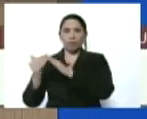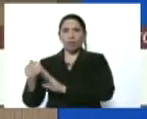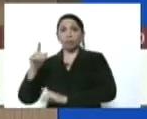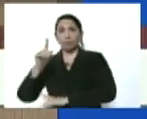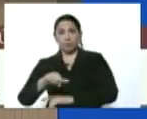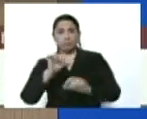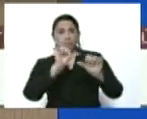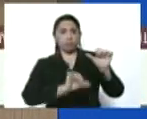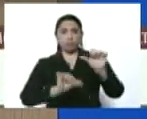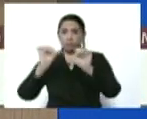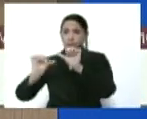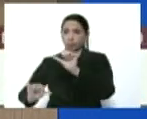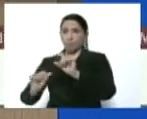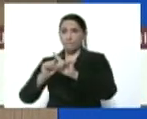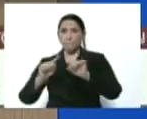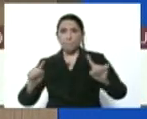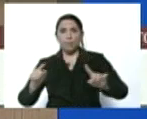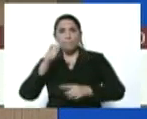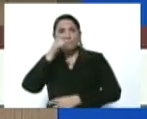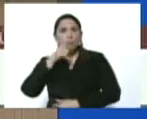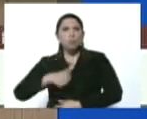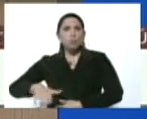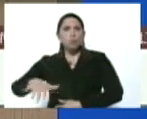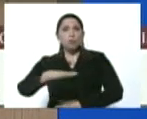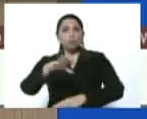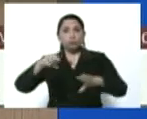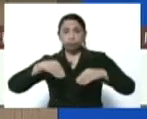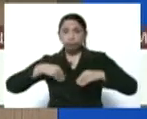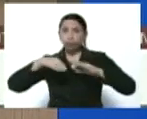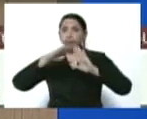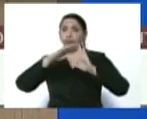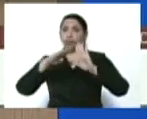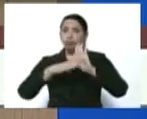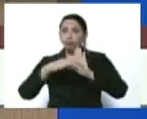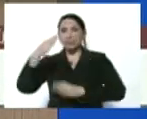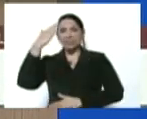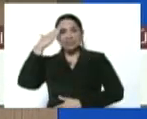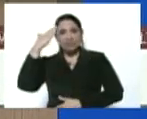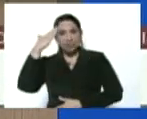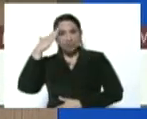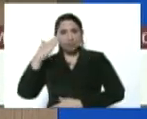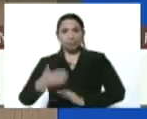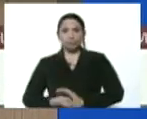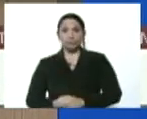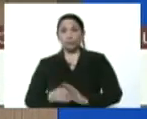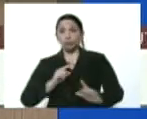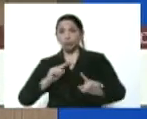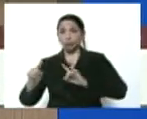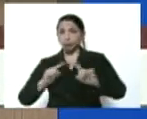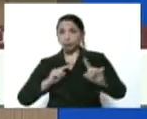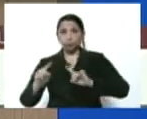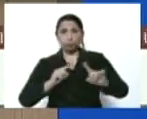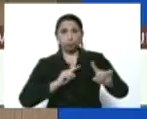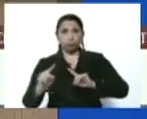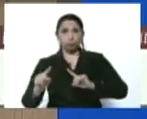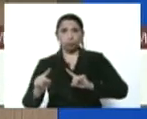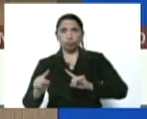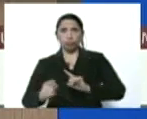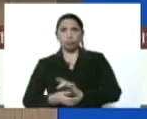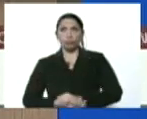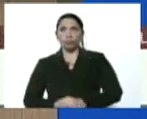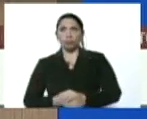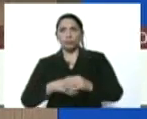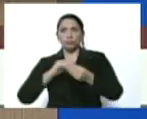detalles para que la población tome medidas y sepa que las acciones que han